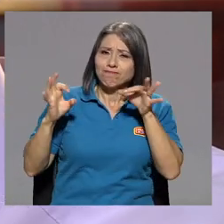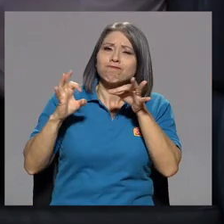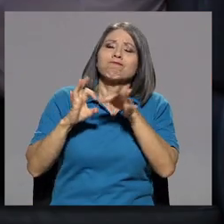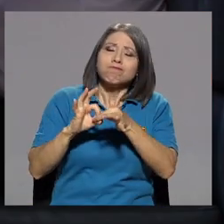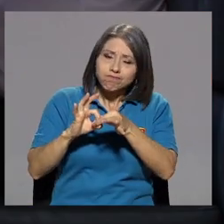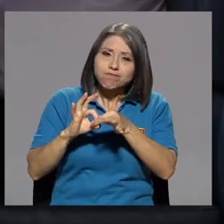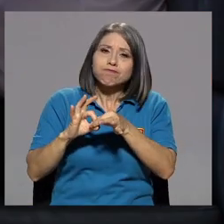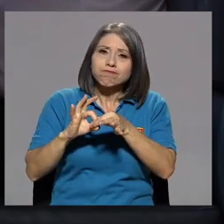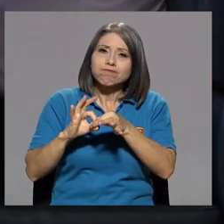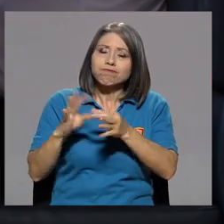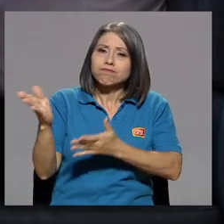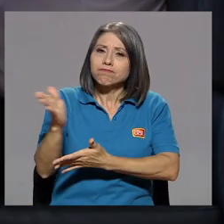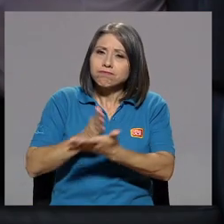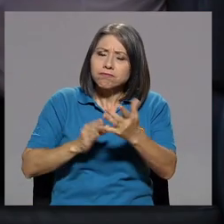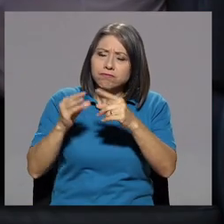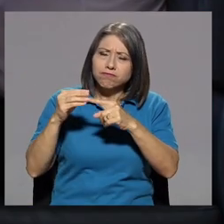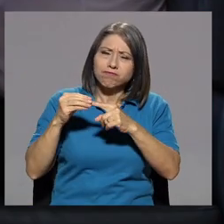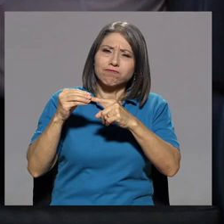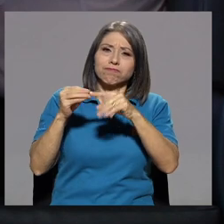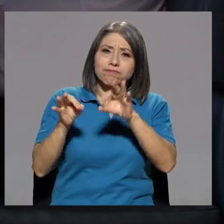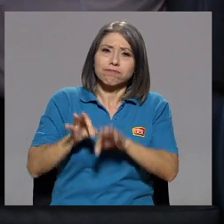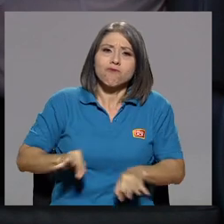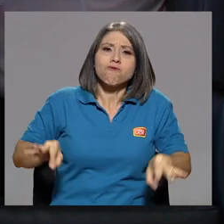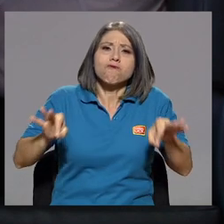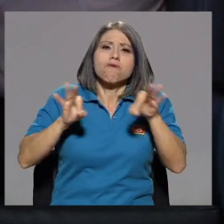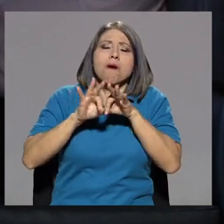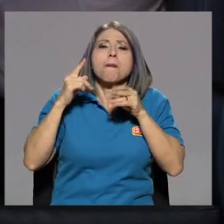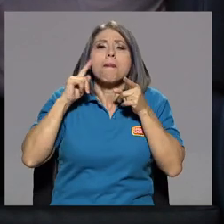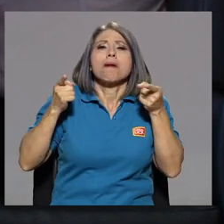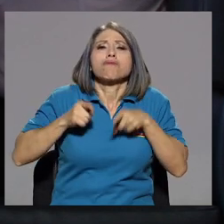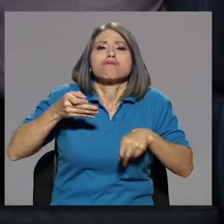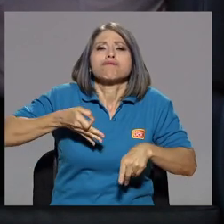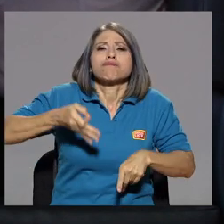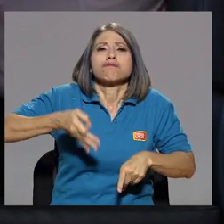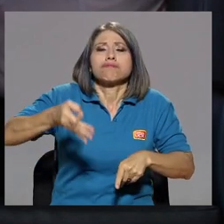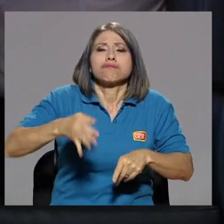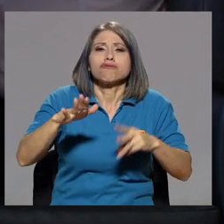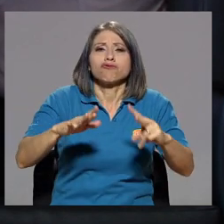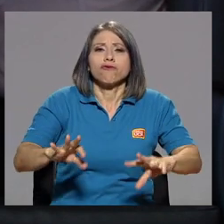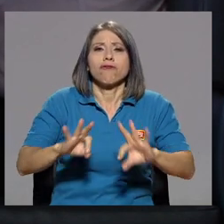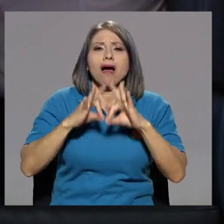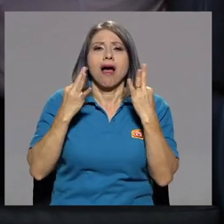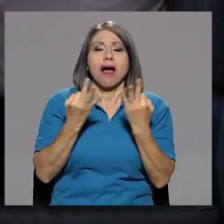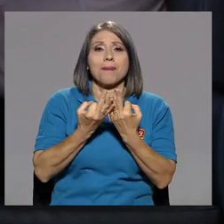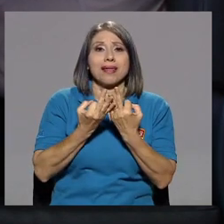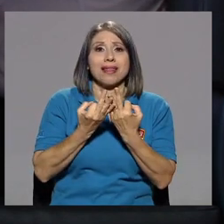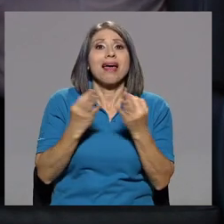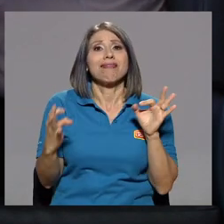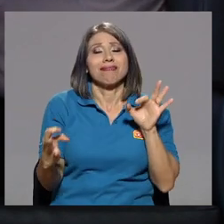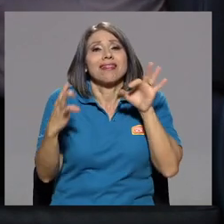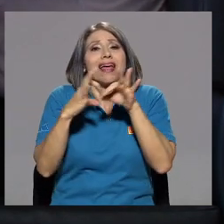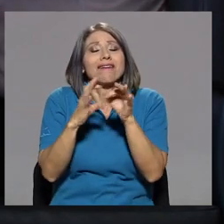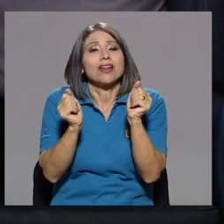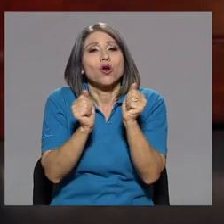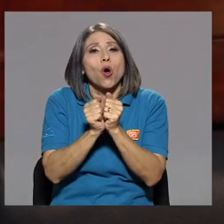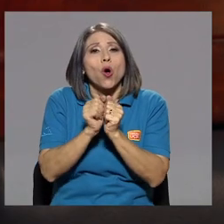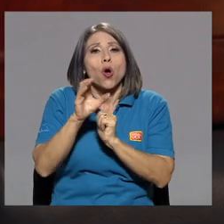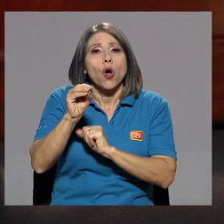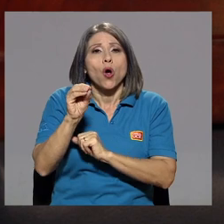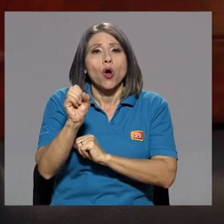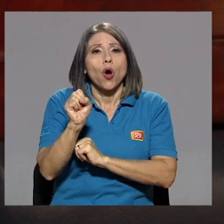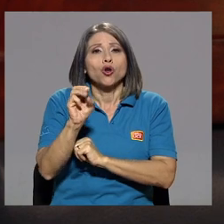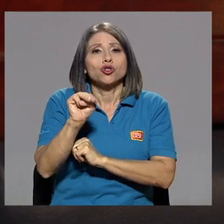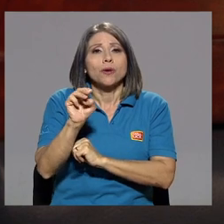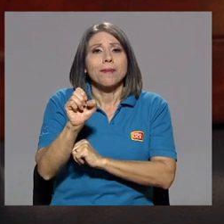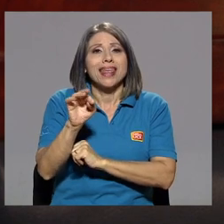algo que era fundamental para el cotidiano vivir de su familia. Y tenía que ver con los cosméticos, casualmente. Yo comencé,